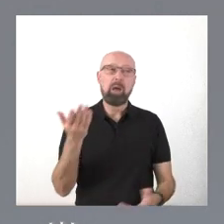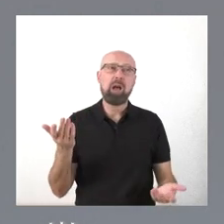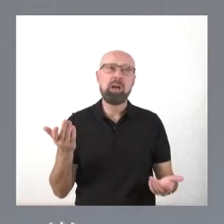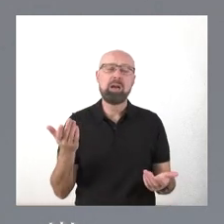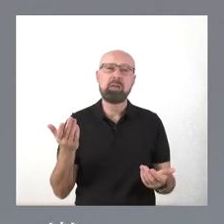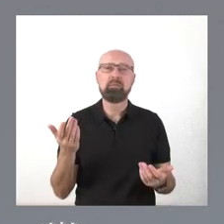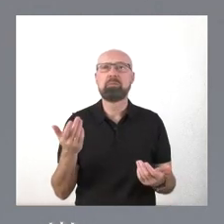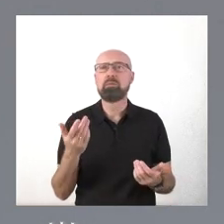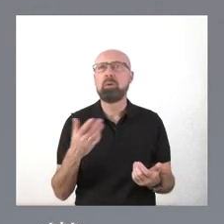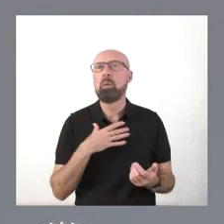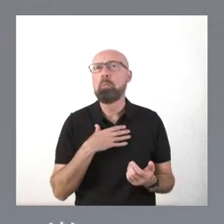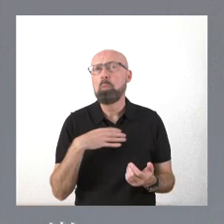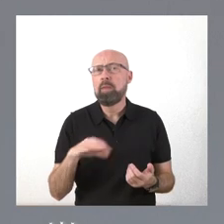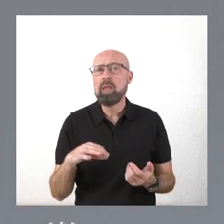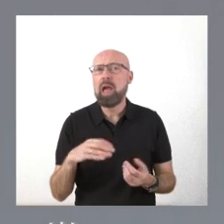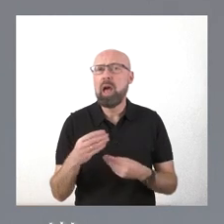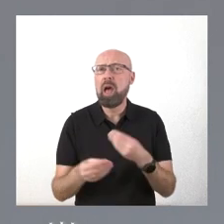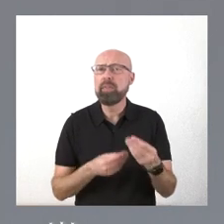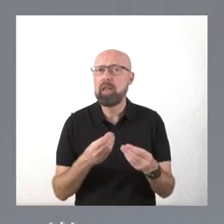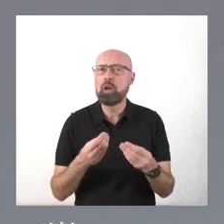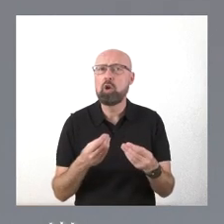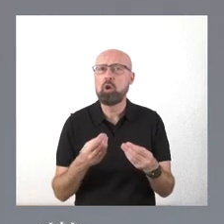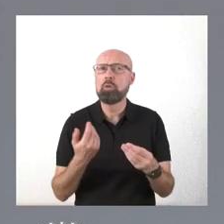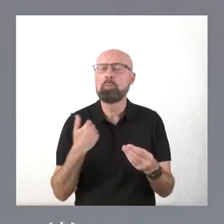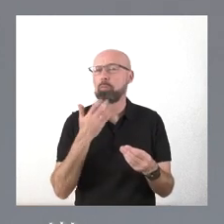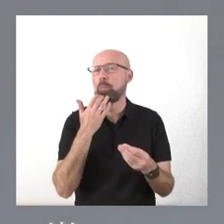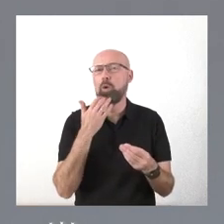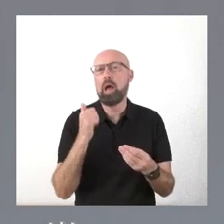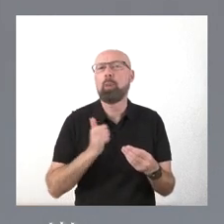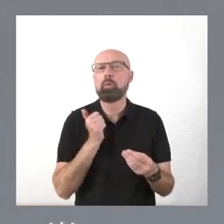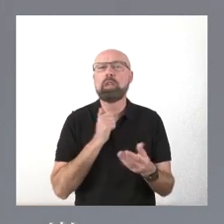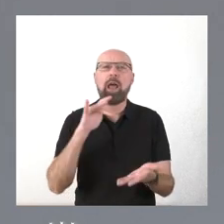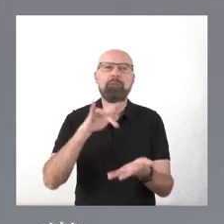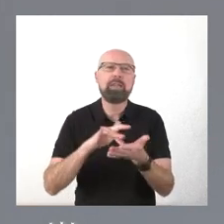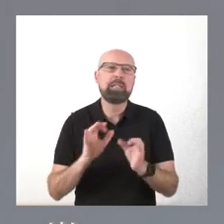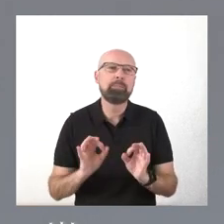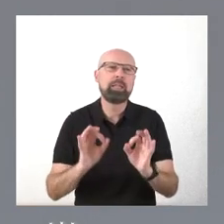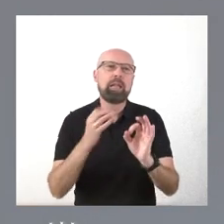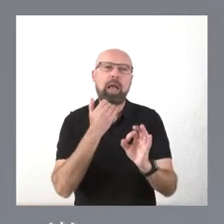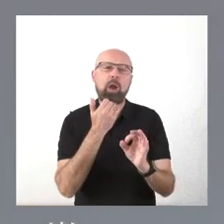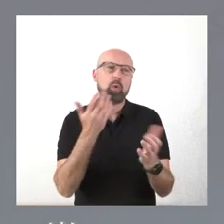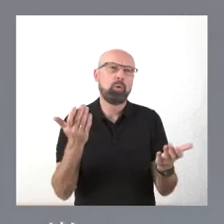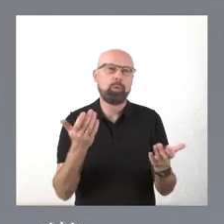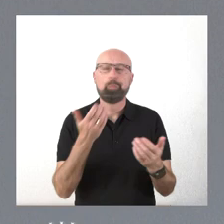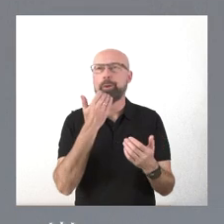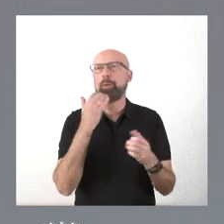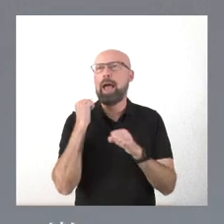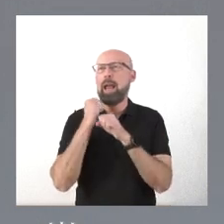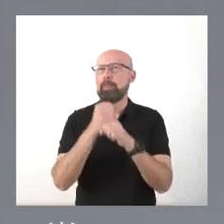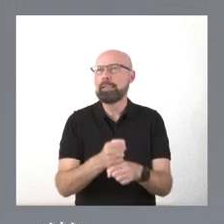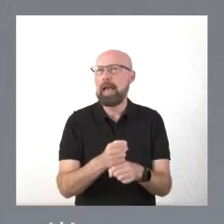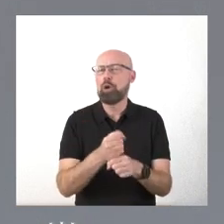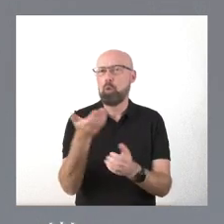hubiese sido posible incoarlo en fechas significativas y fechas muy recientes, la fecha aniversario de su muerte,